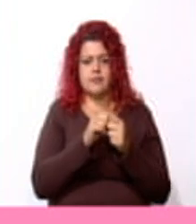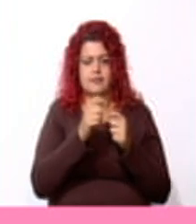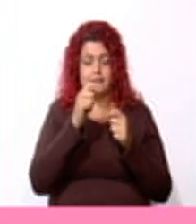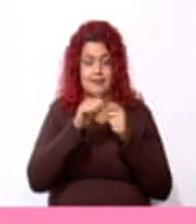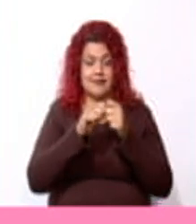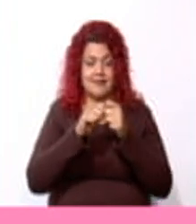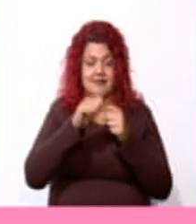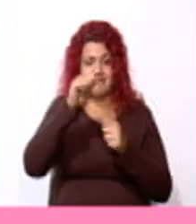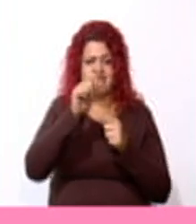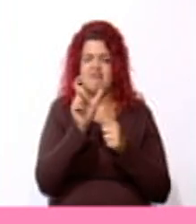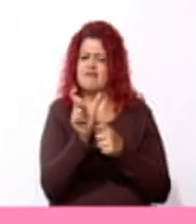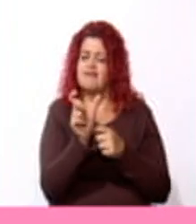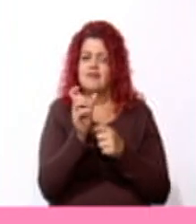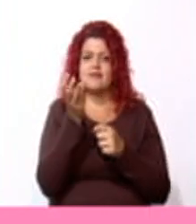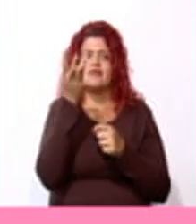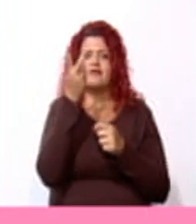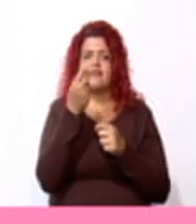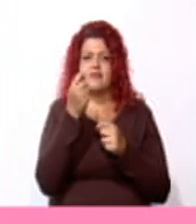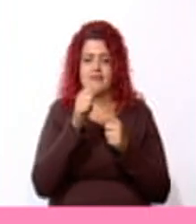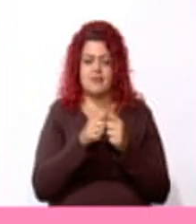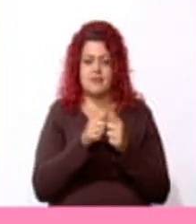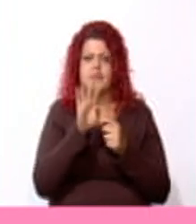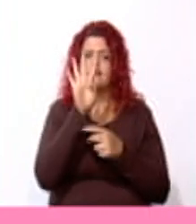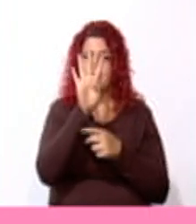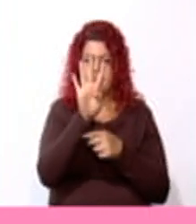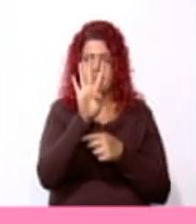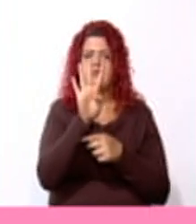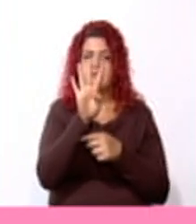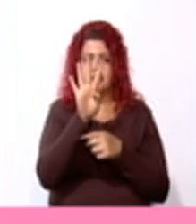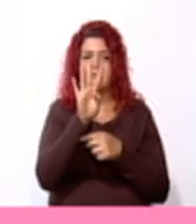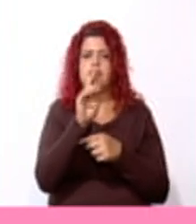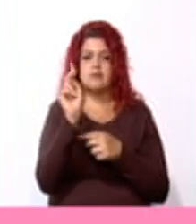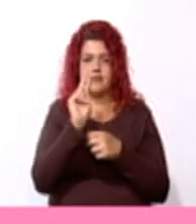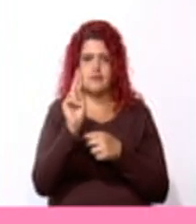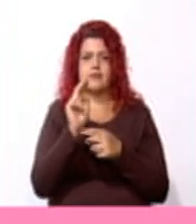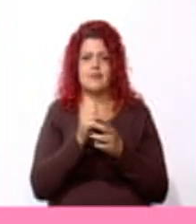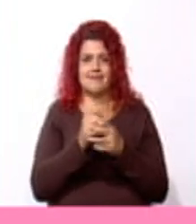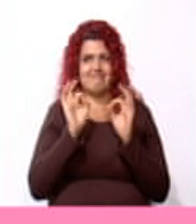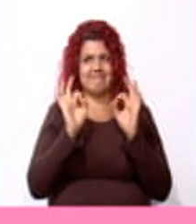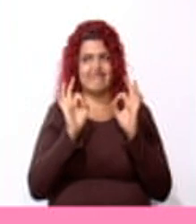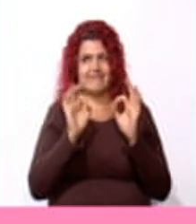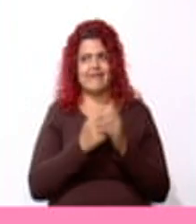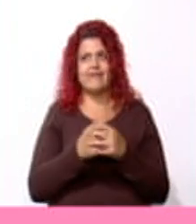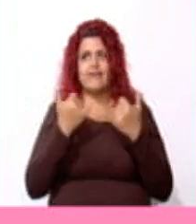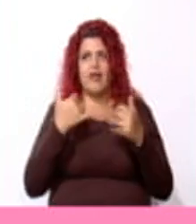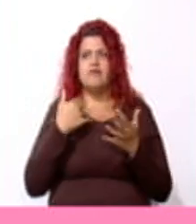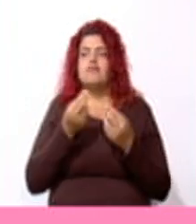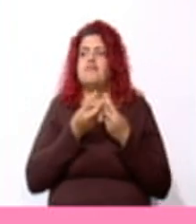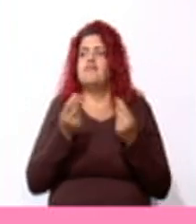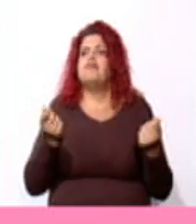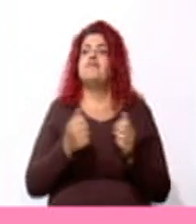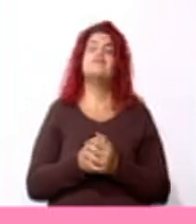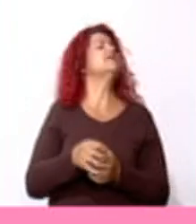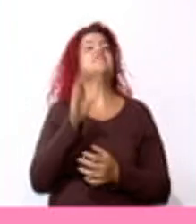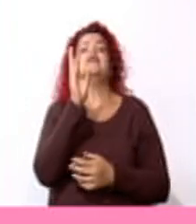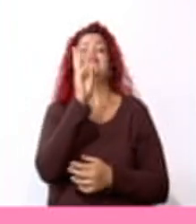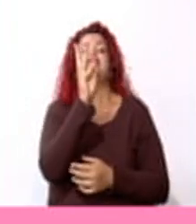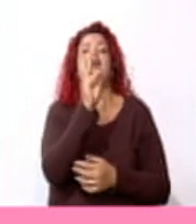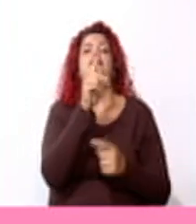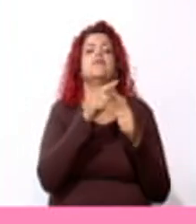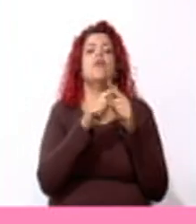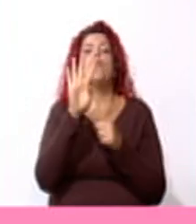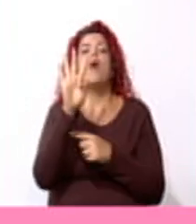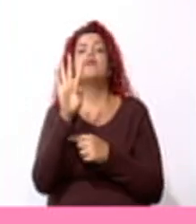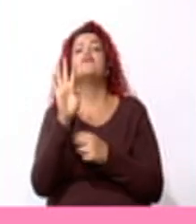ancho? ¿Cuántas unidades mide? 4 unidades. Muy bien. Entonces resolvamos. 6 por 4 da